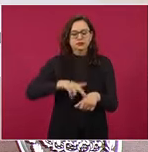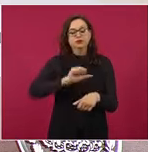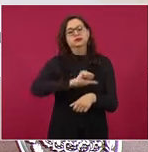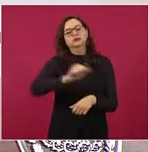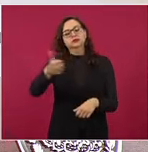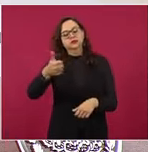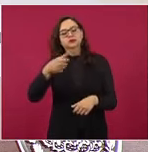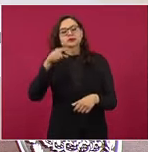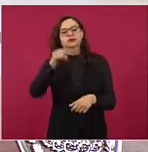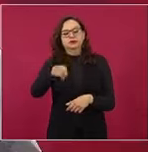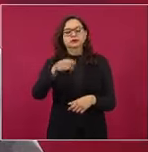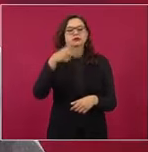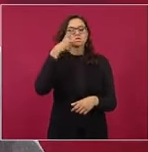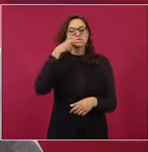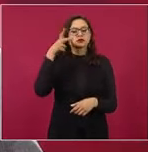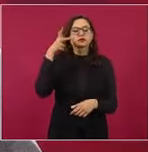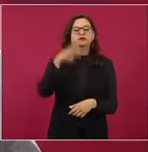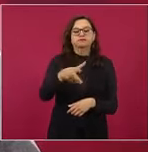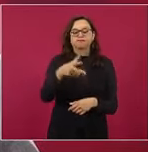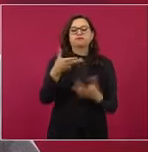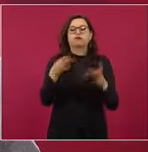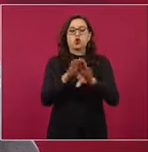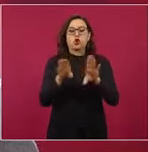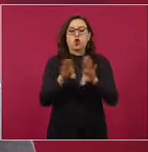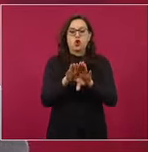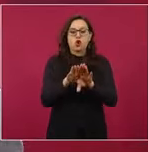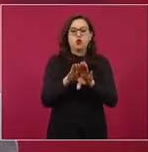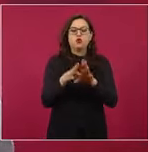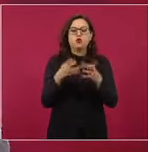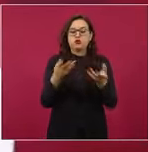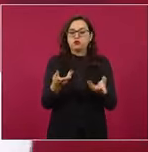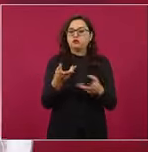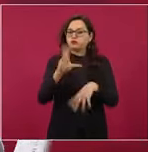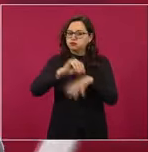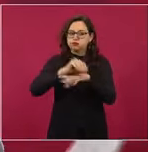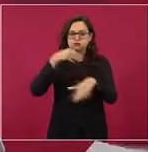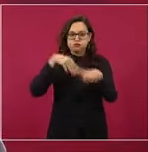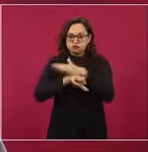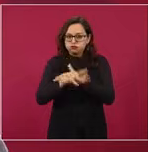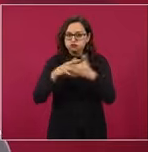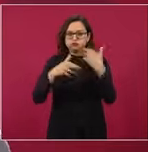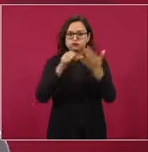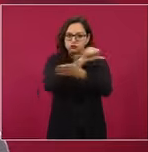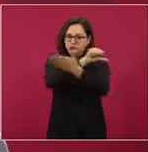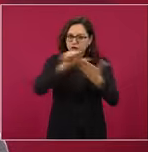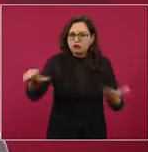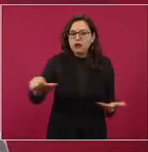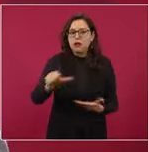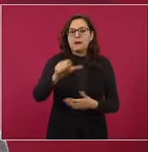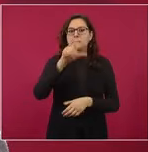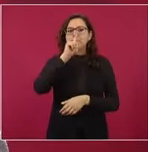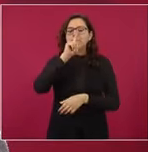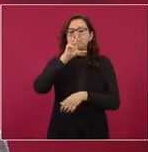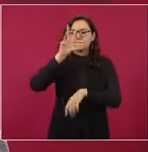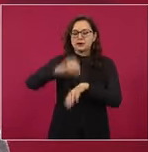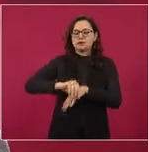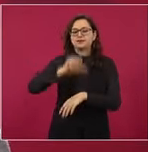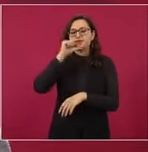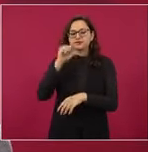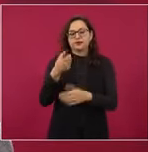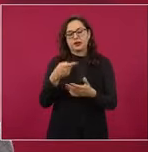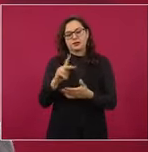de Alfayucán, en Hidalgo, que fue esta que no permitió la colocación de los sellos después de haber